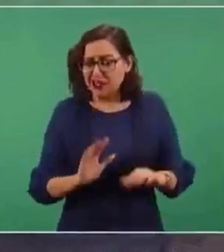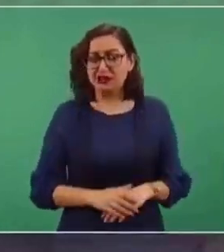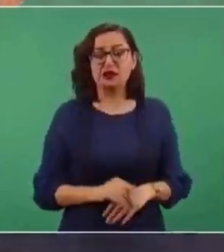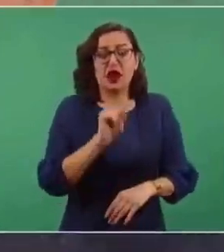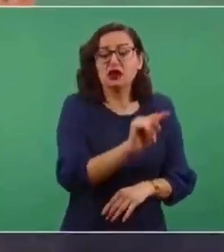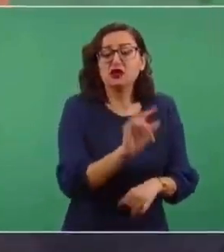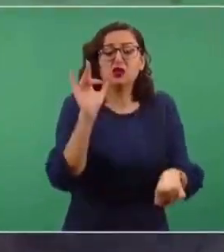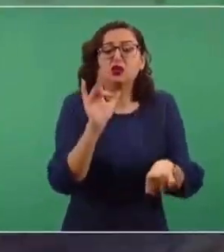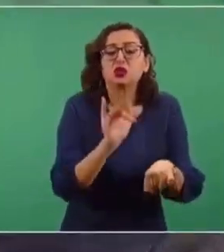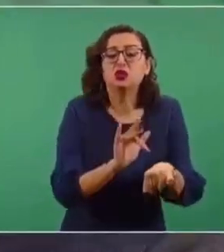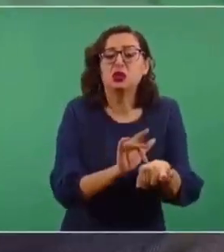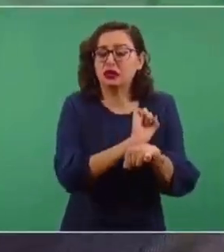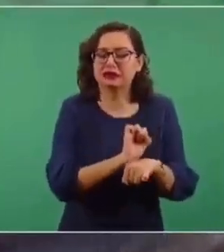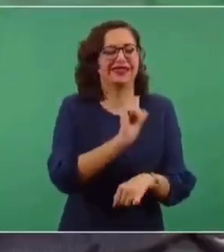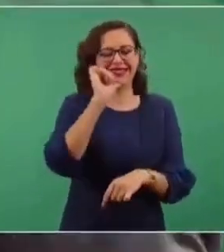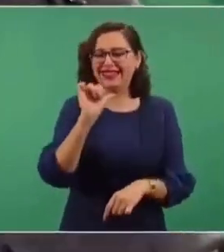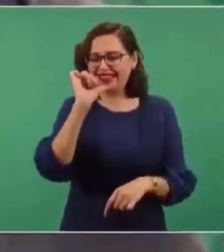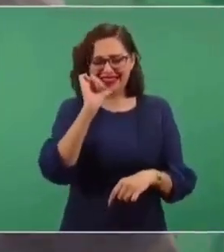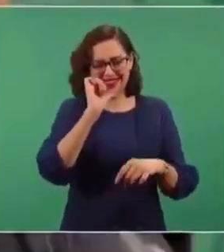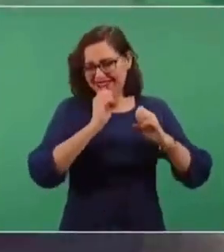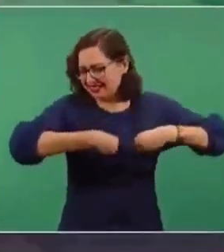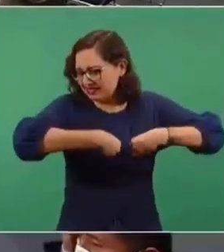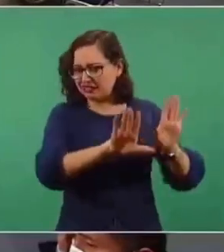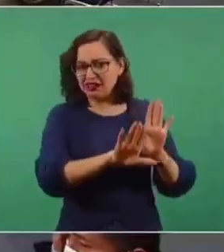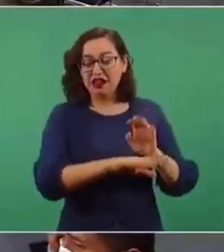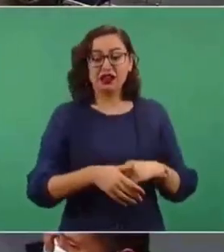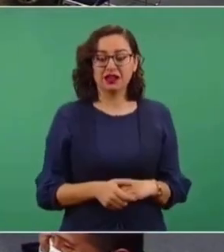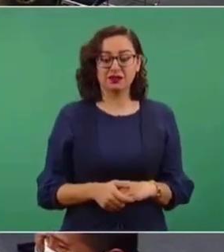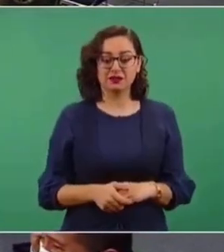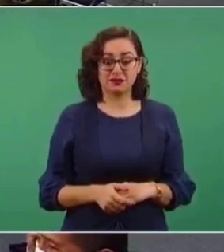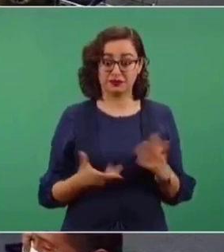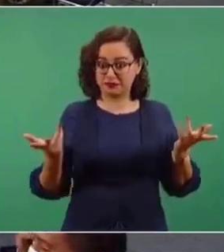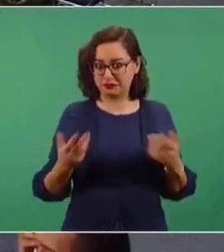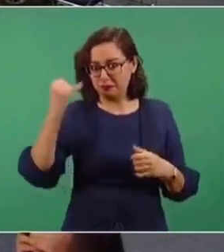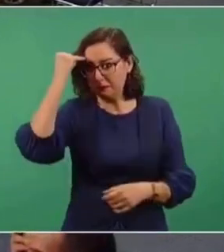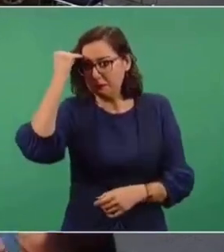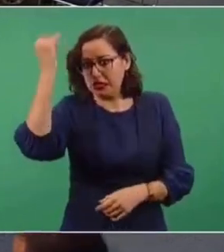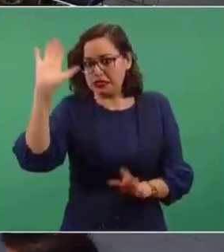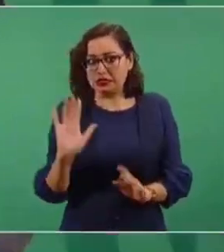tocarlos ni con el pétalo de una rosa, porque si no, imagínense, ahí está.